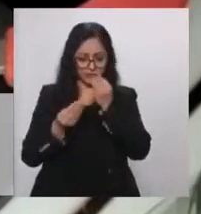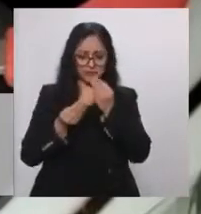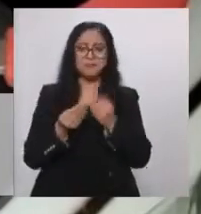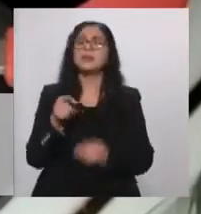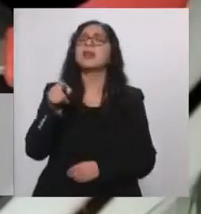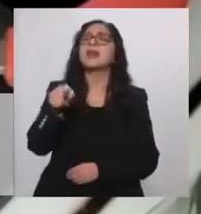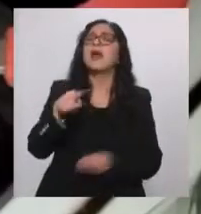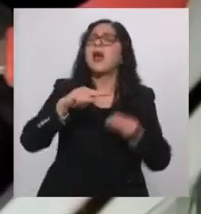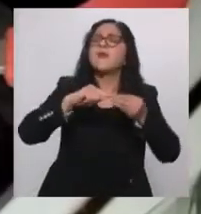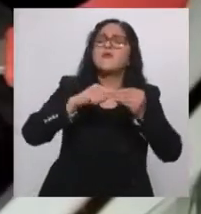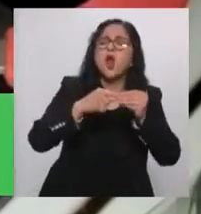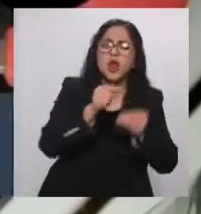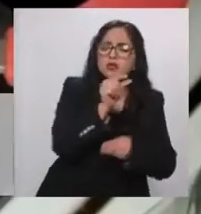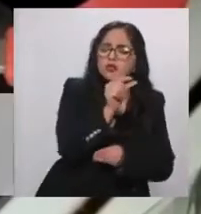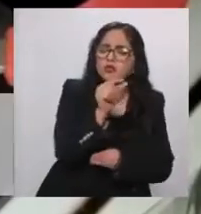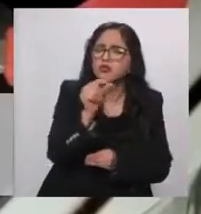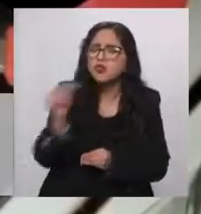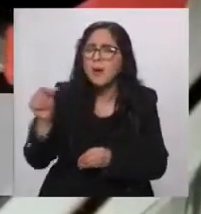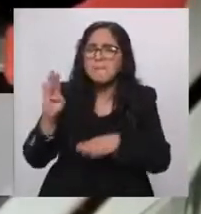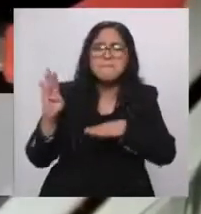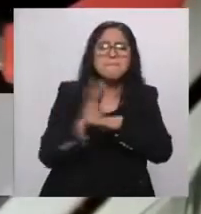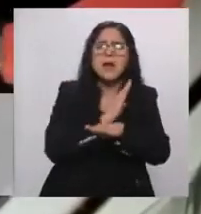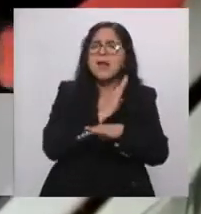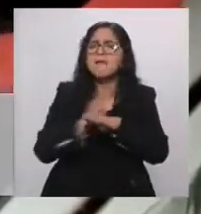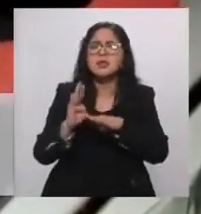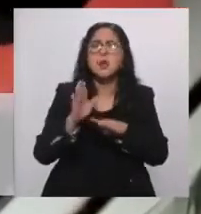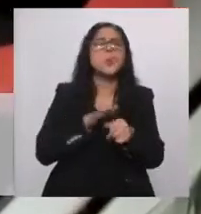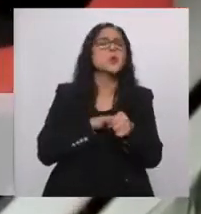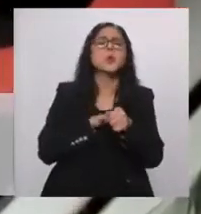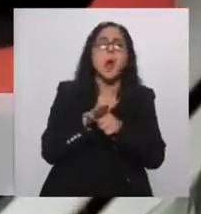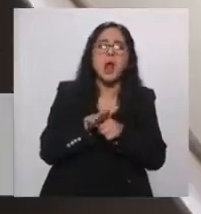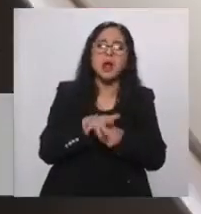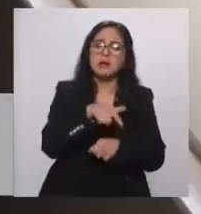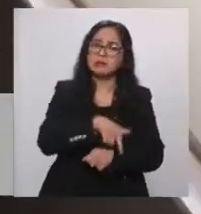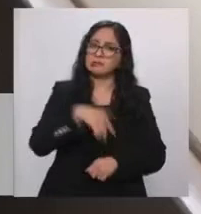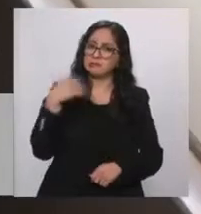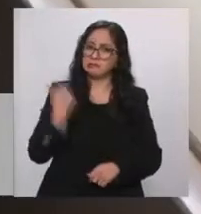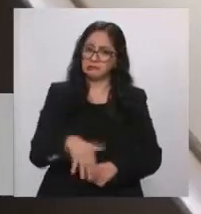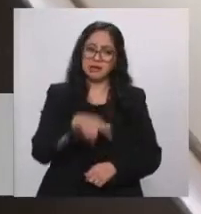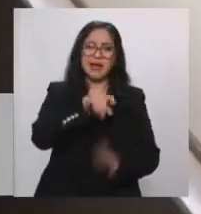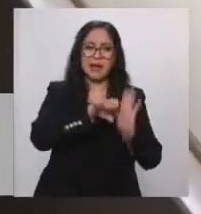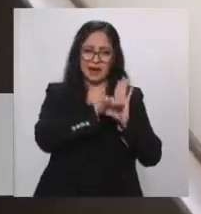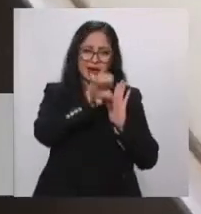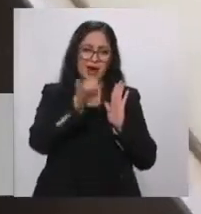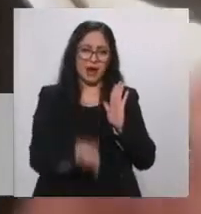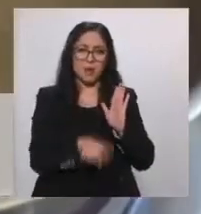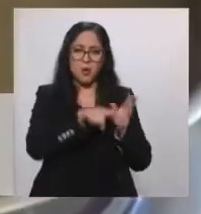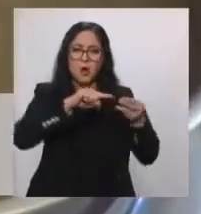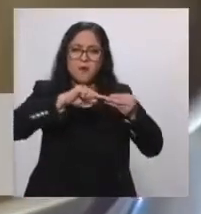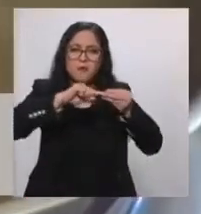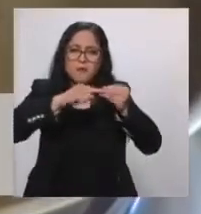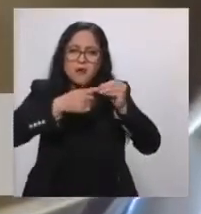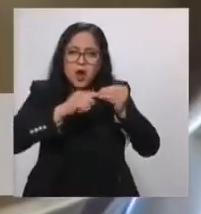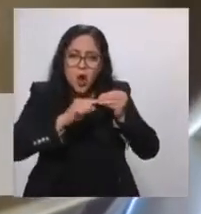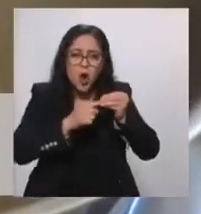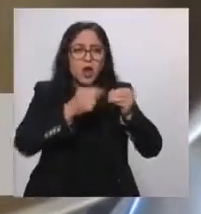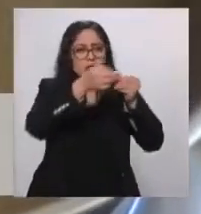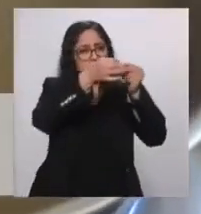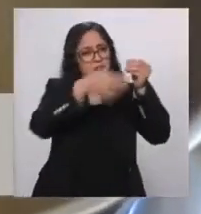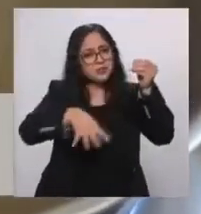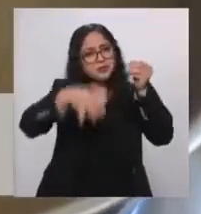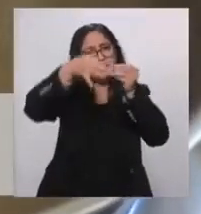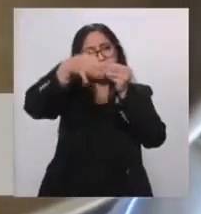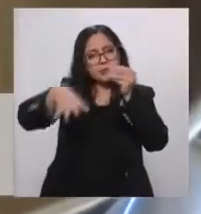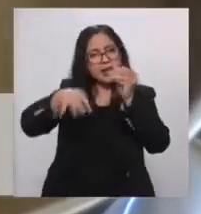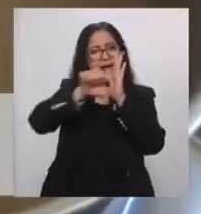pequeñas semillitas, bueno, comenzamos diciendo que son un fruto sostenible, ¿no? Los frijoles vienen en unas vainas, porque muchas veces los vemos ahí en el